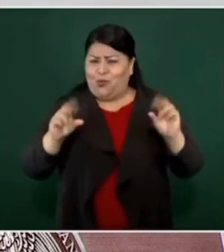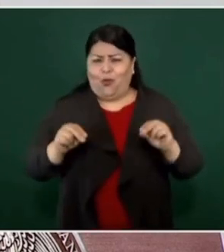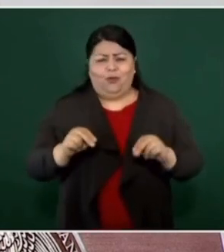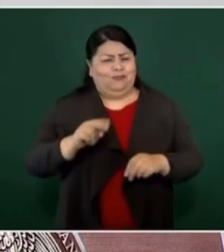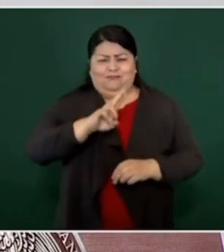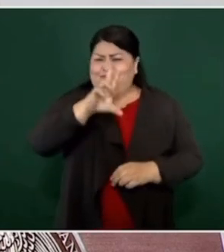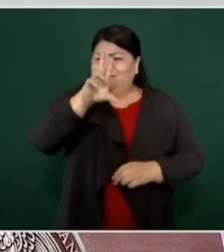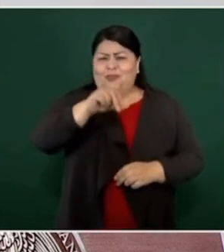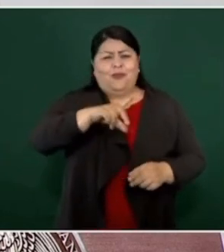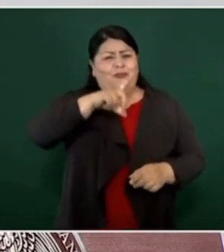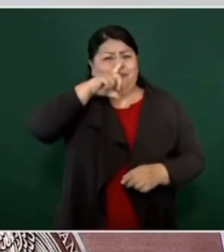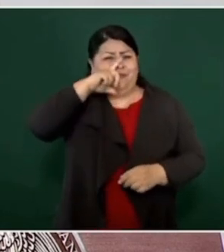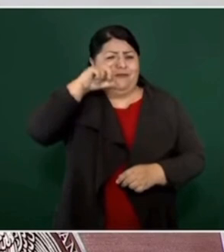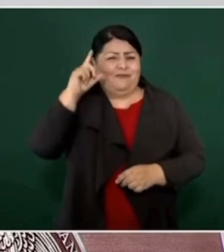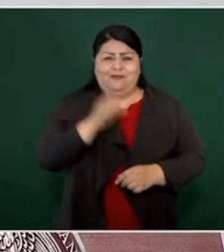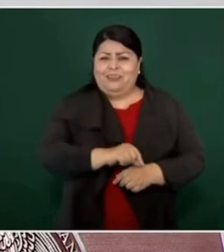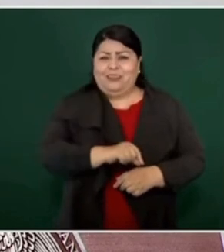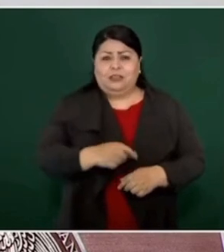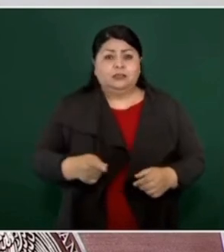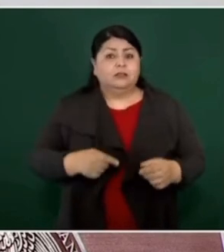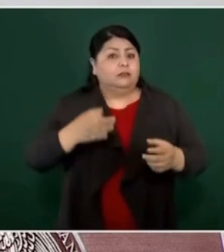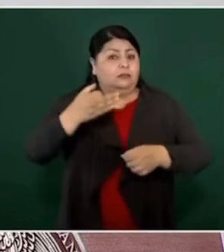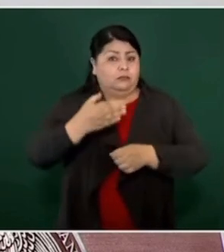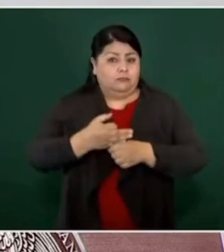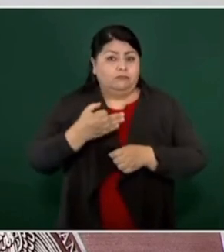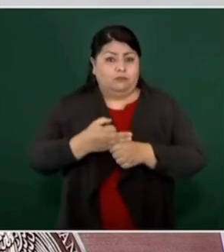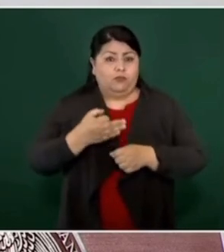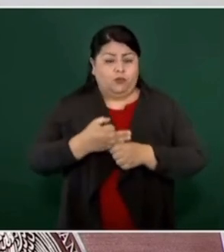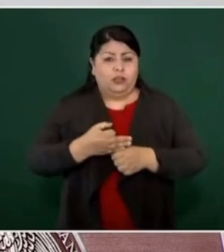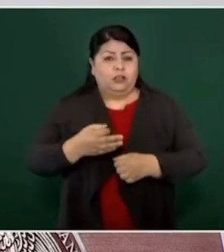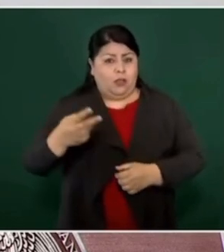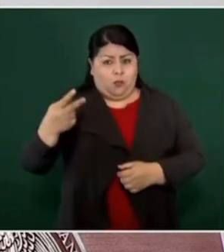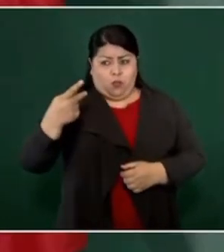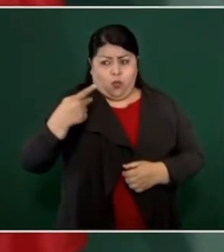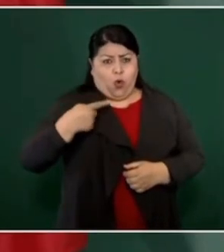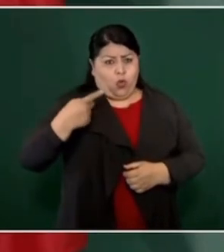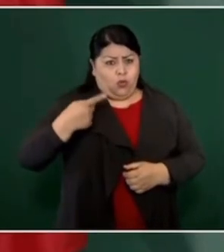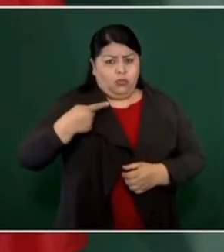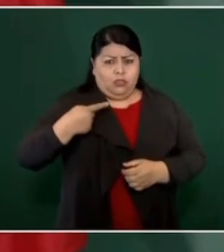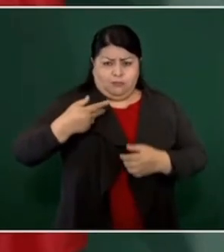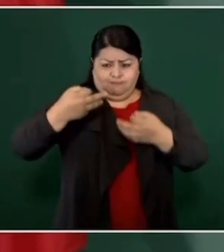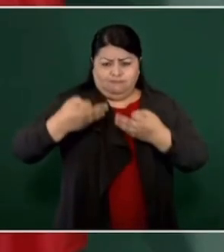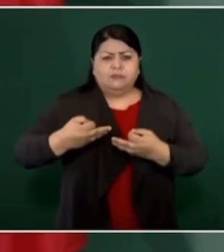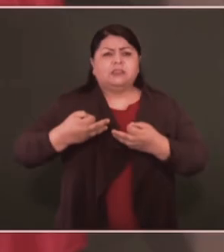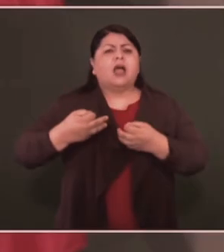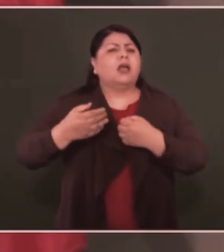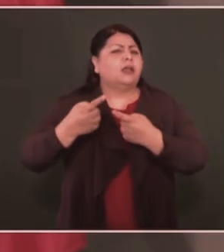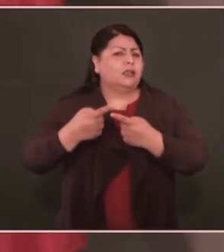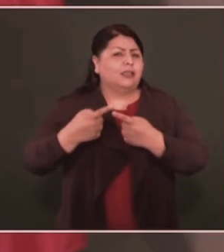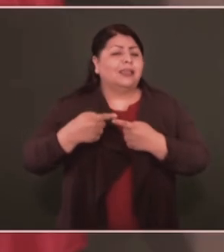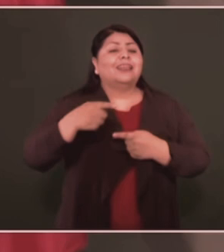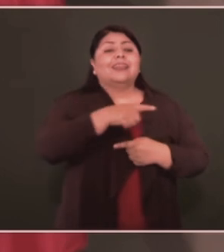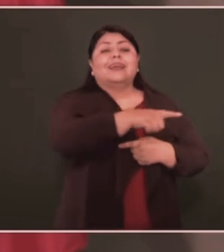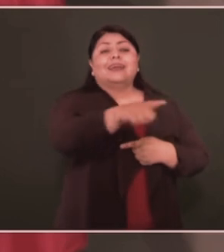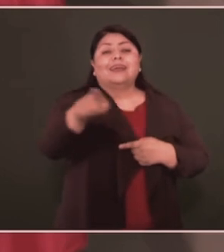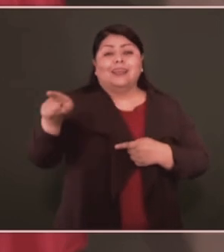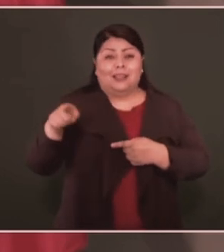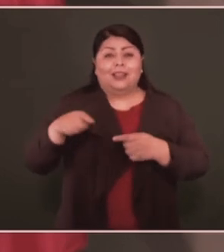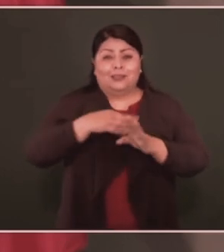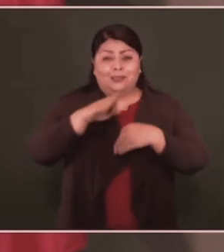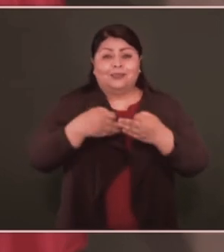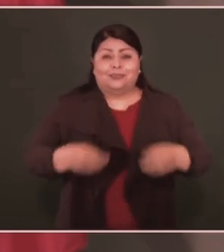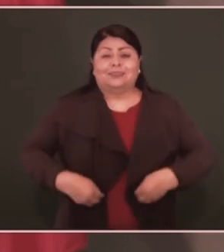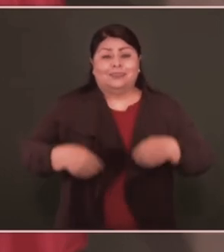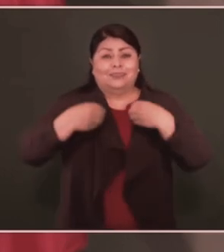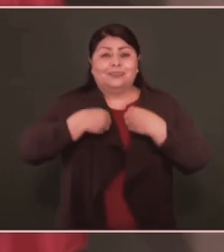Todo lo que hoy somos políticamente se lo debo a las y los sonorenses, a usted y a